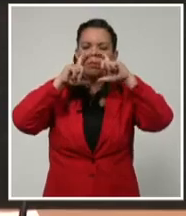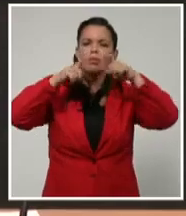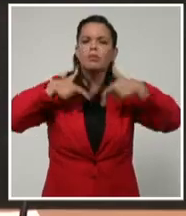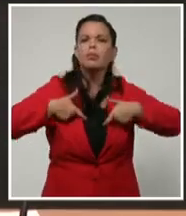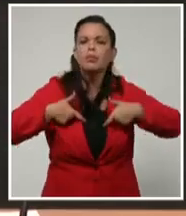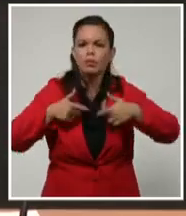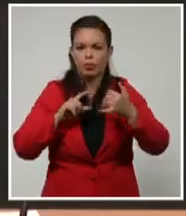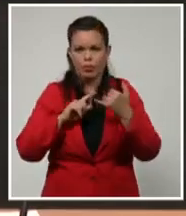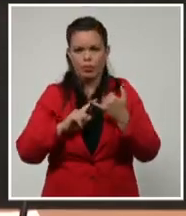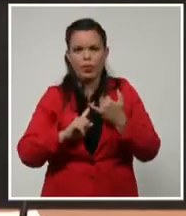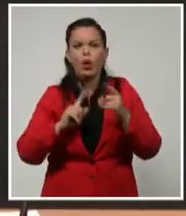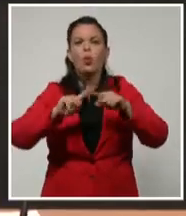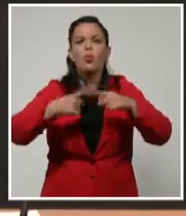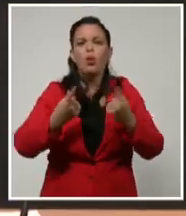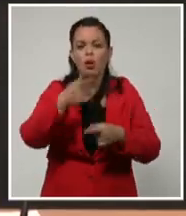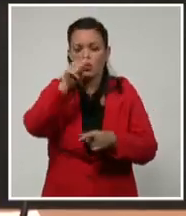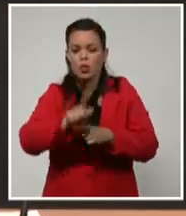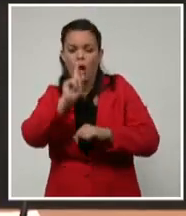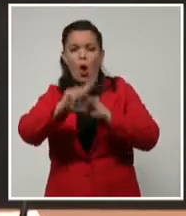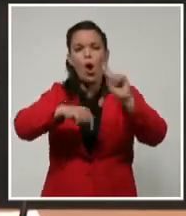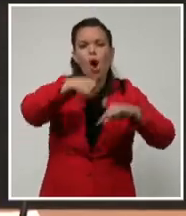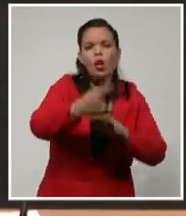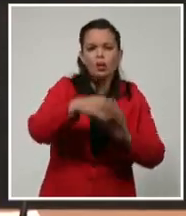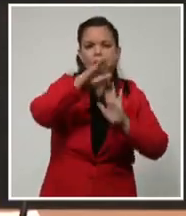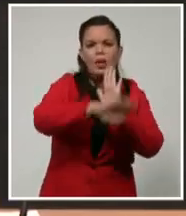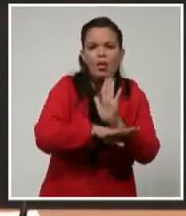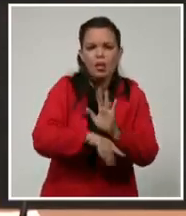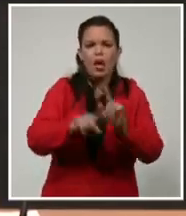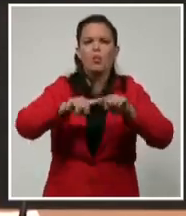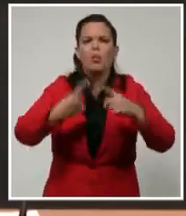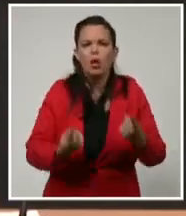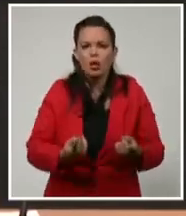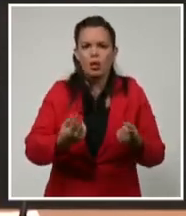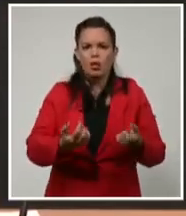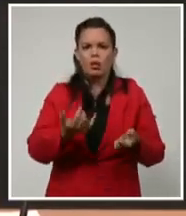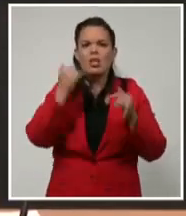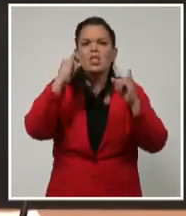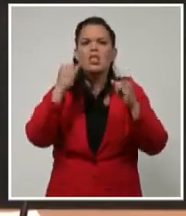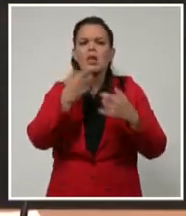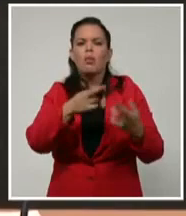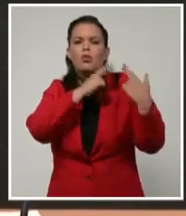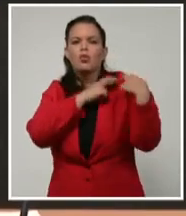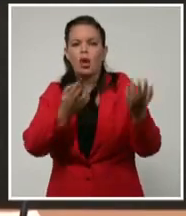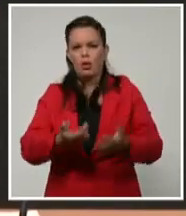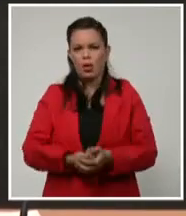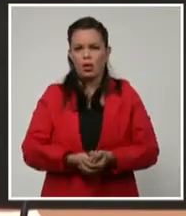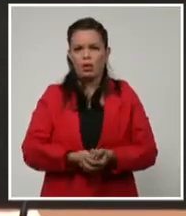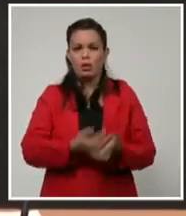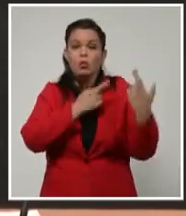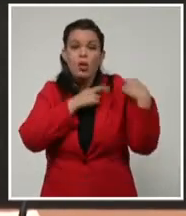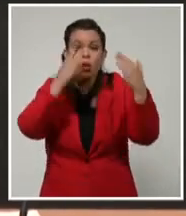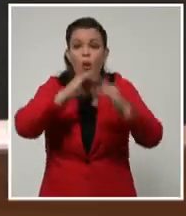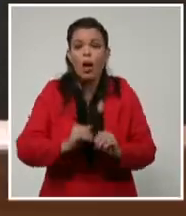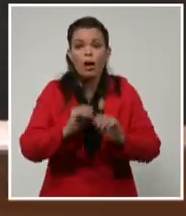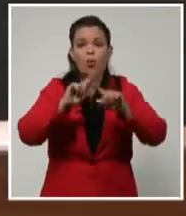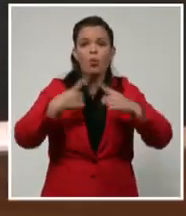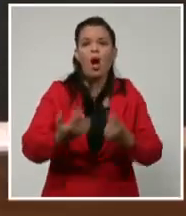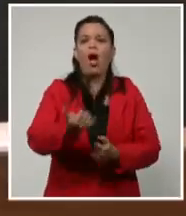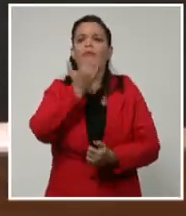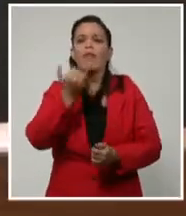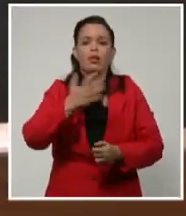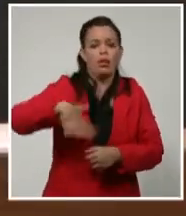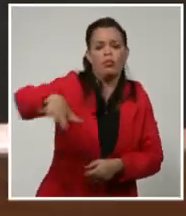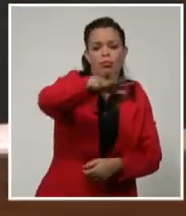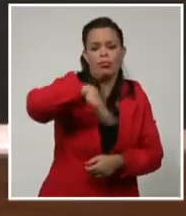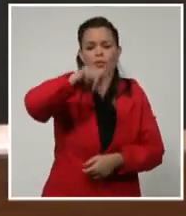las medidas que se han aplicado, porque son unos irresponsables que están contaminando, que están contagiando, que están poniendo en riesgo al resto de la población. Las